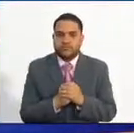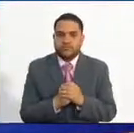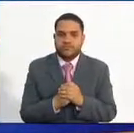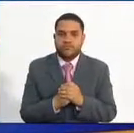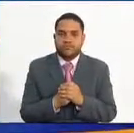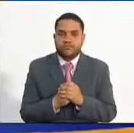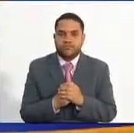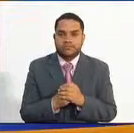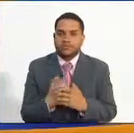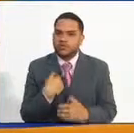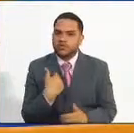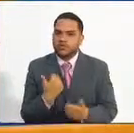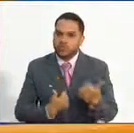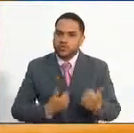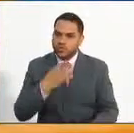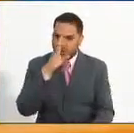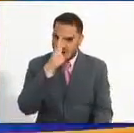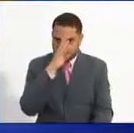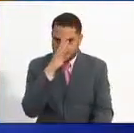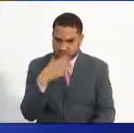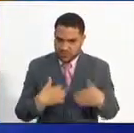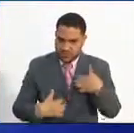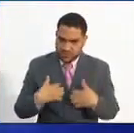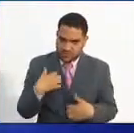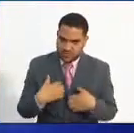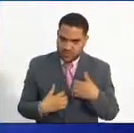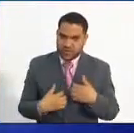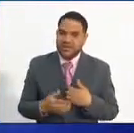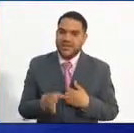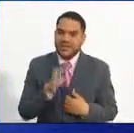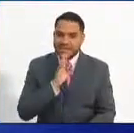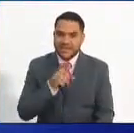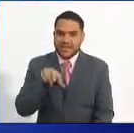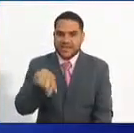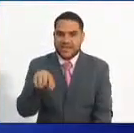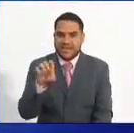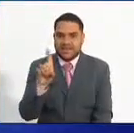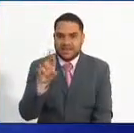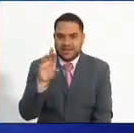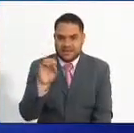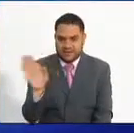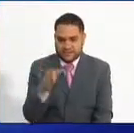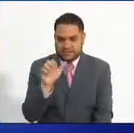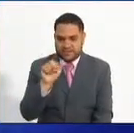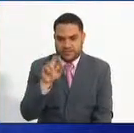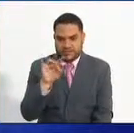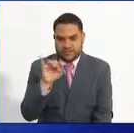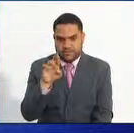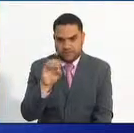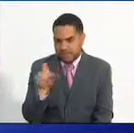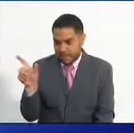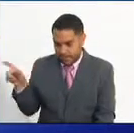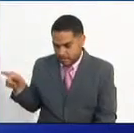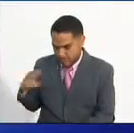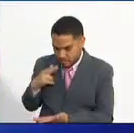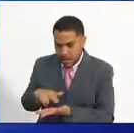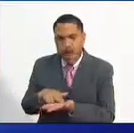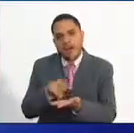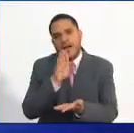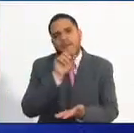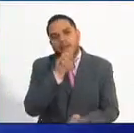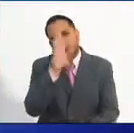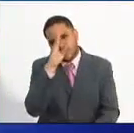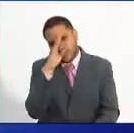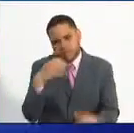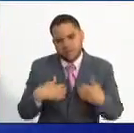La inquietud que nos deja el ciudadano es para el doctor Pedro Arturo Rodríguez y la pregunta es, ¿cuándo se